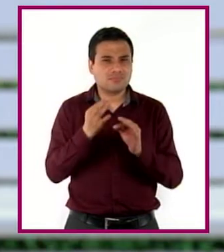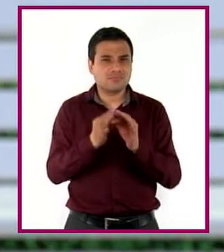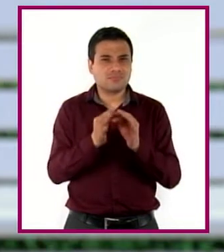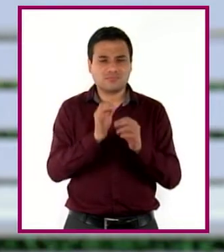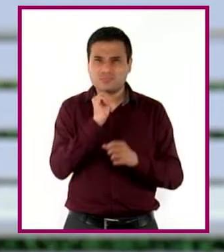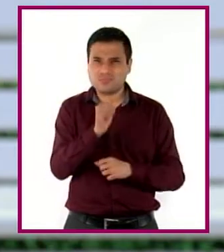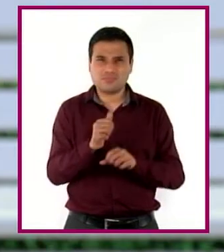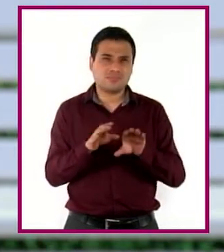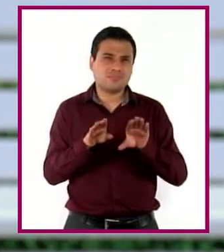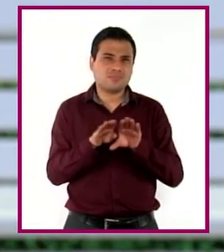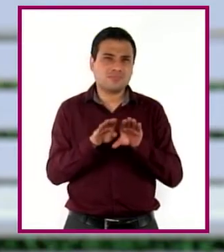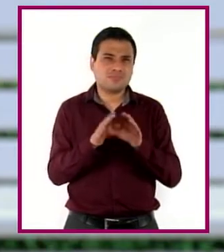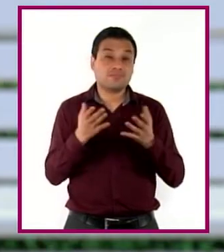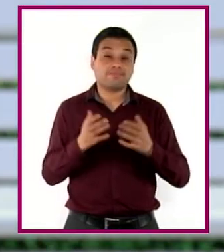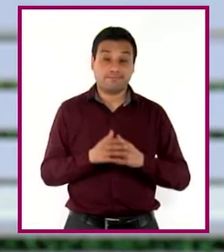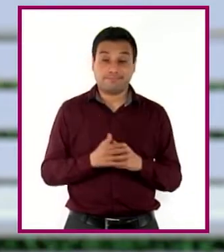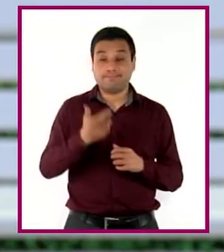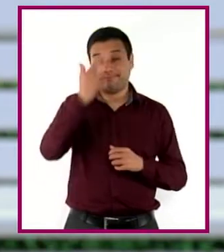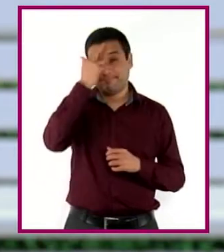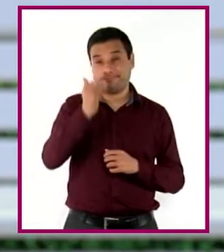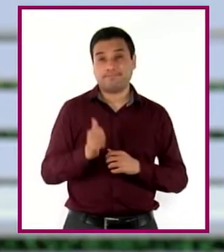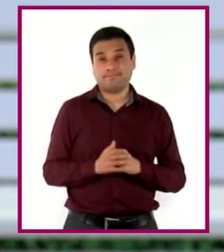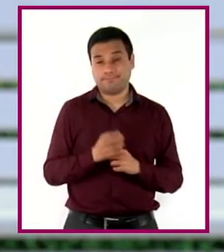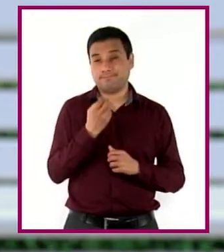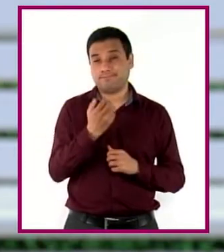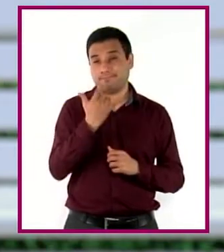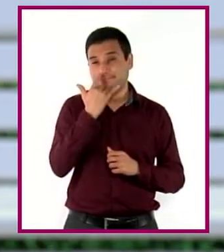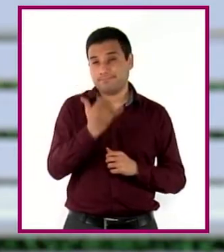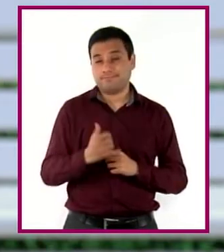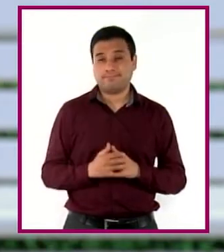Sí, tienes razón. Eso está raro.